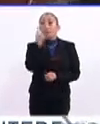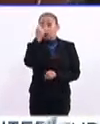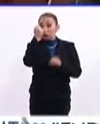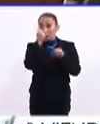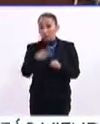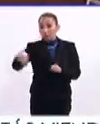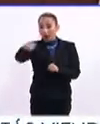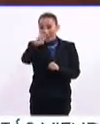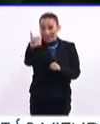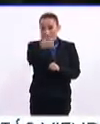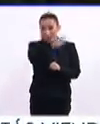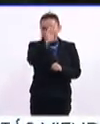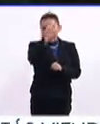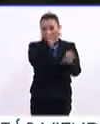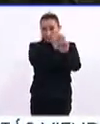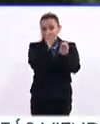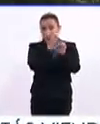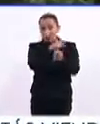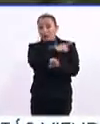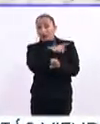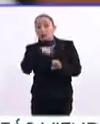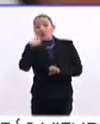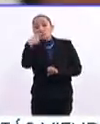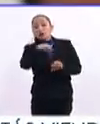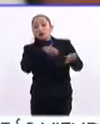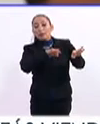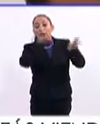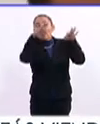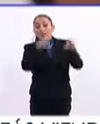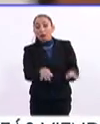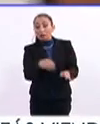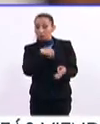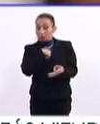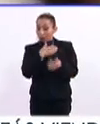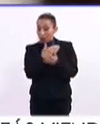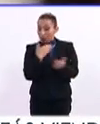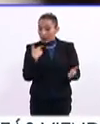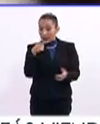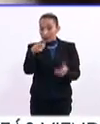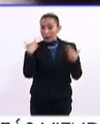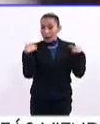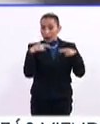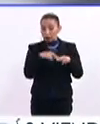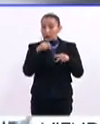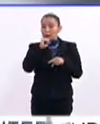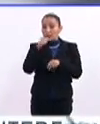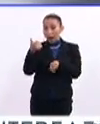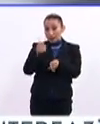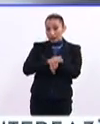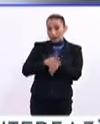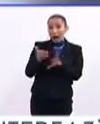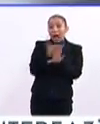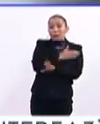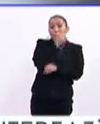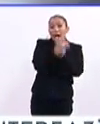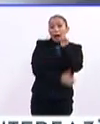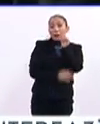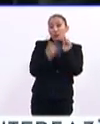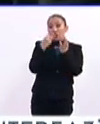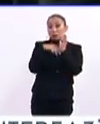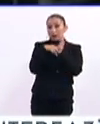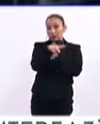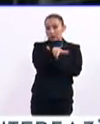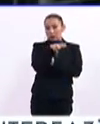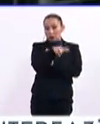garantizar que las universidades estatales cumplieran con sus obligaciones contractuales con el personal académico y administrativo antes de finalizar el